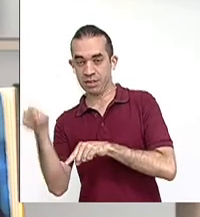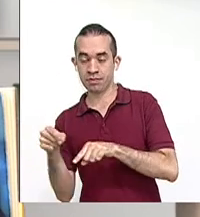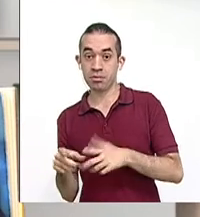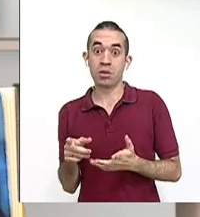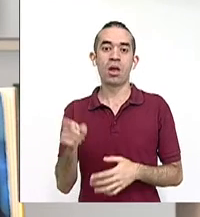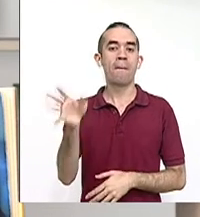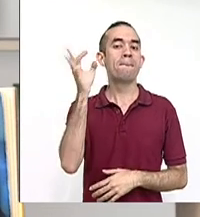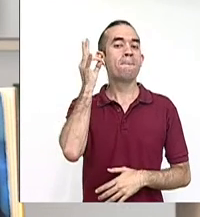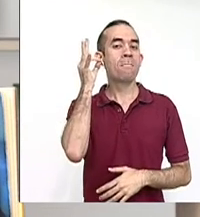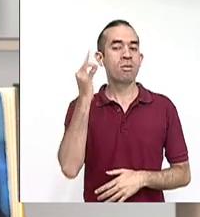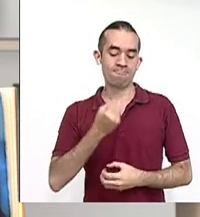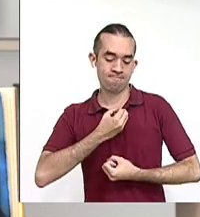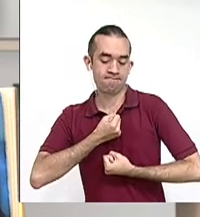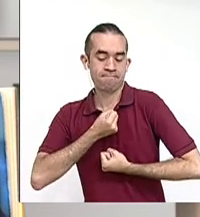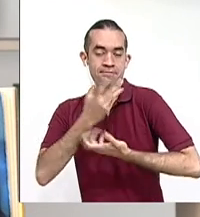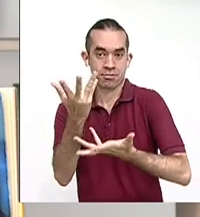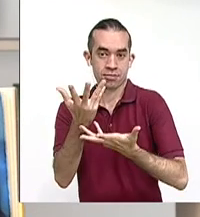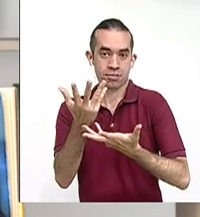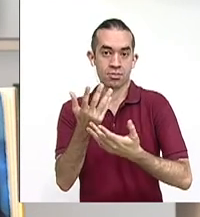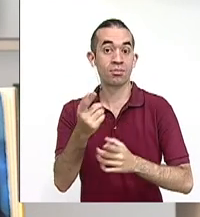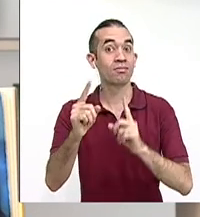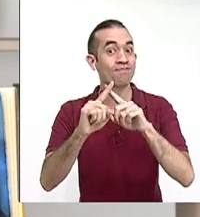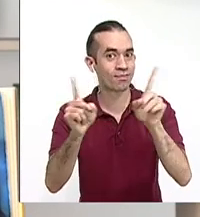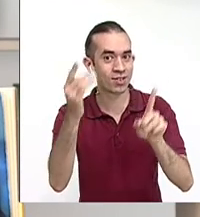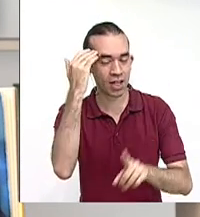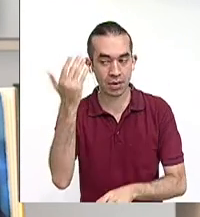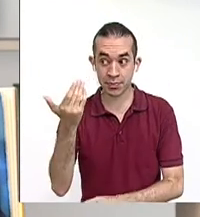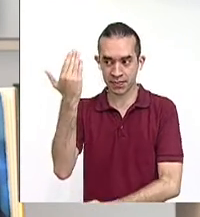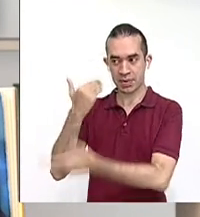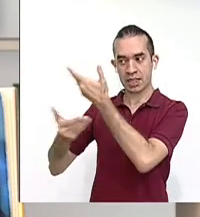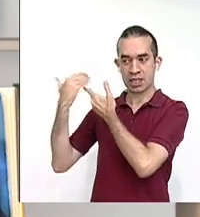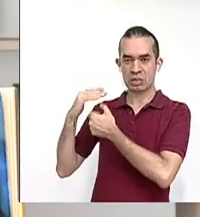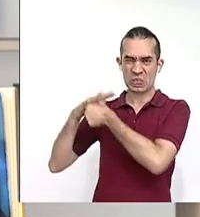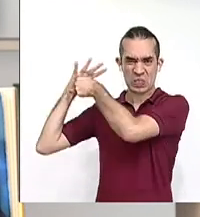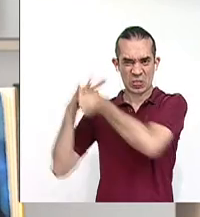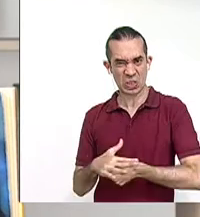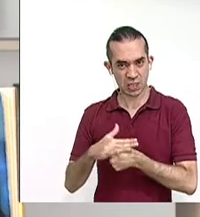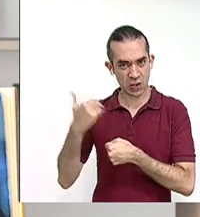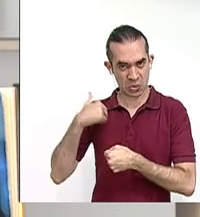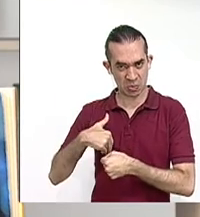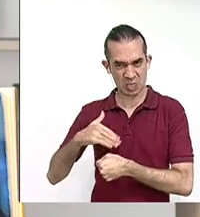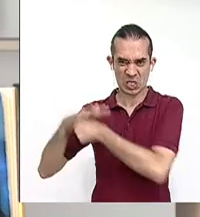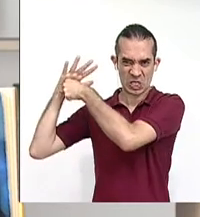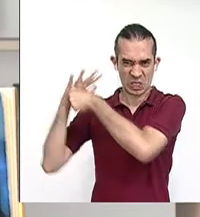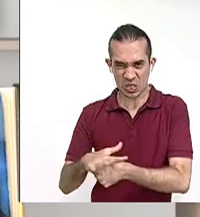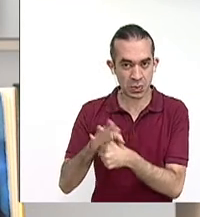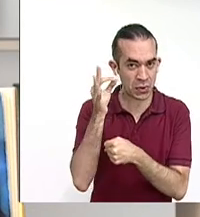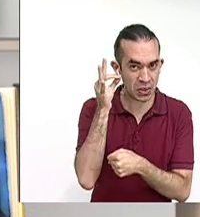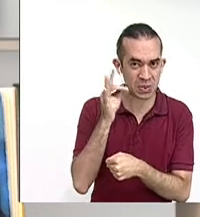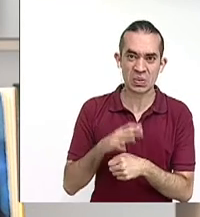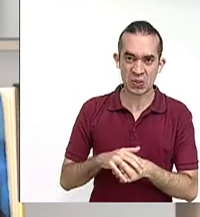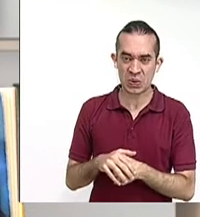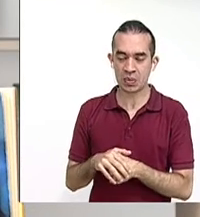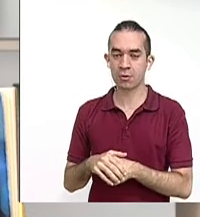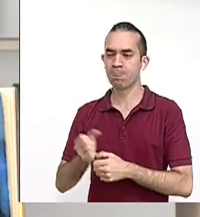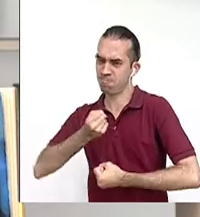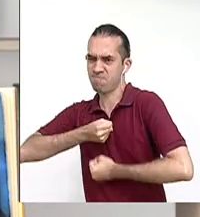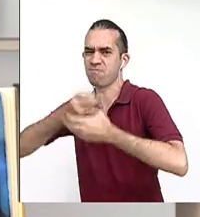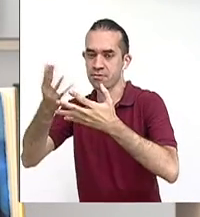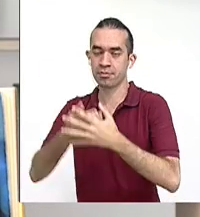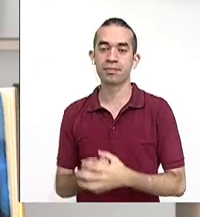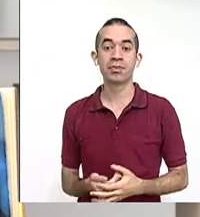que se atrevió a hablar en un contexto y en una época patriarcal. Una mujer que presentó una literatura